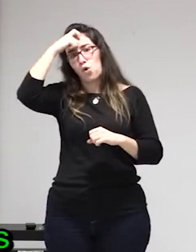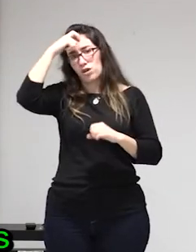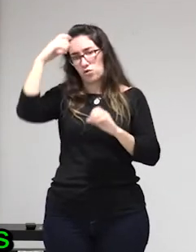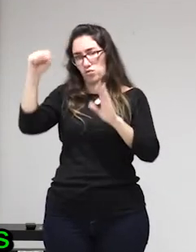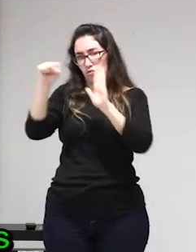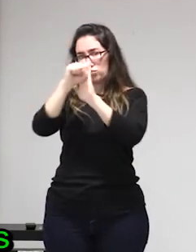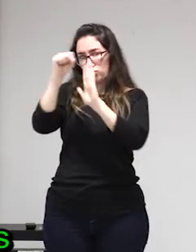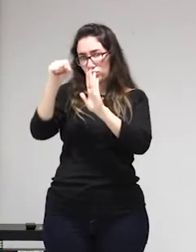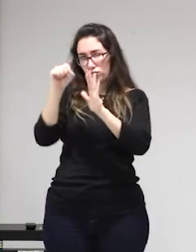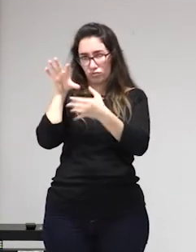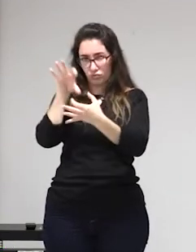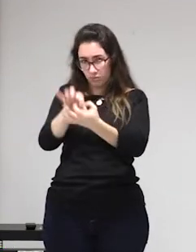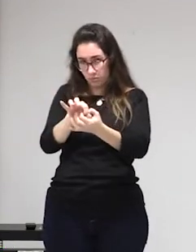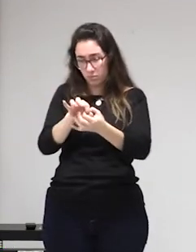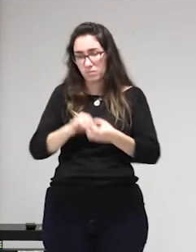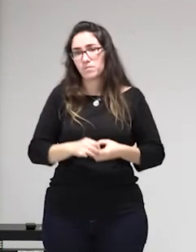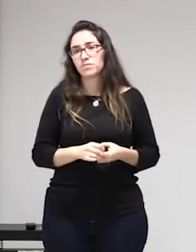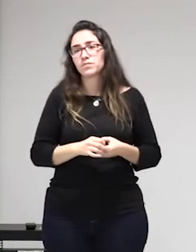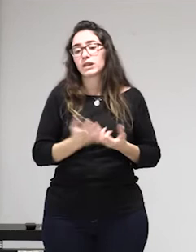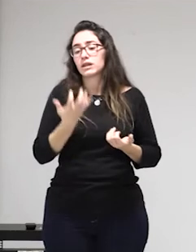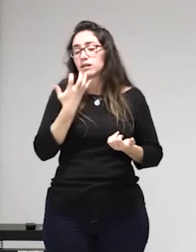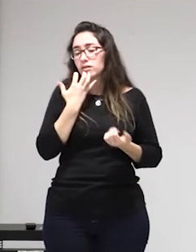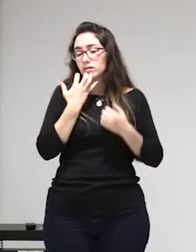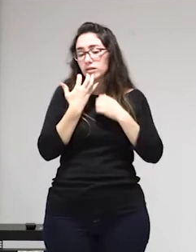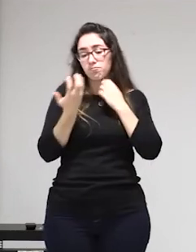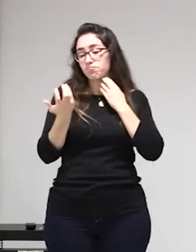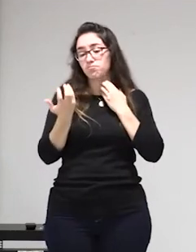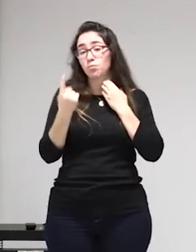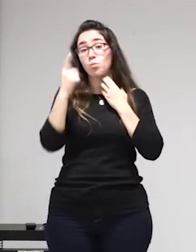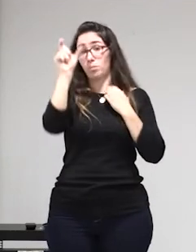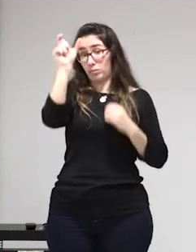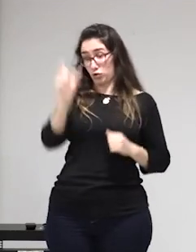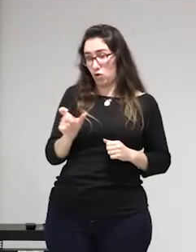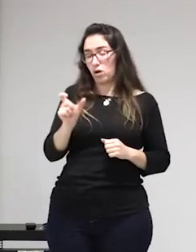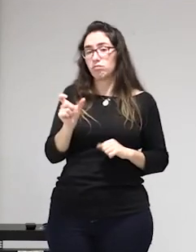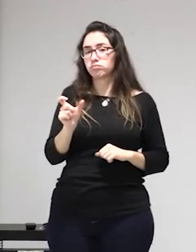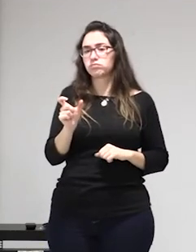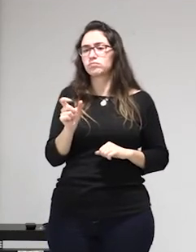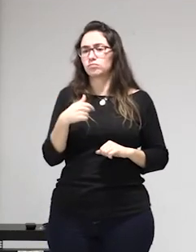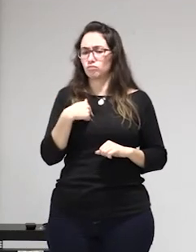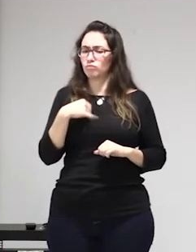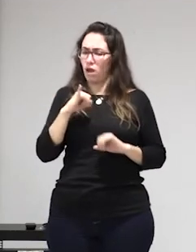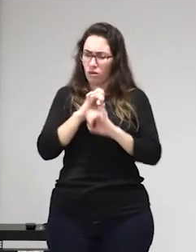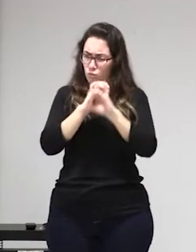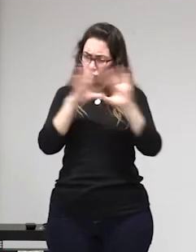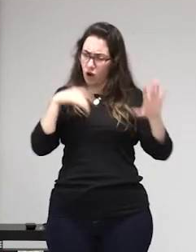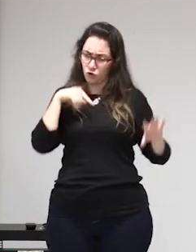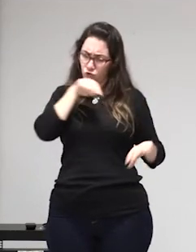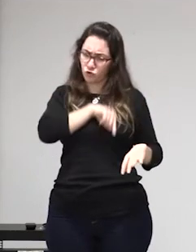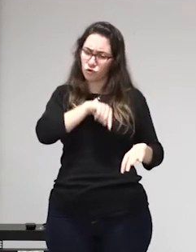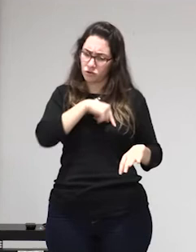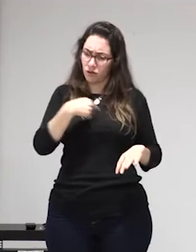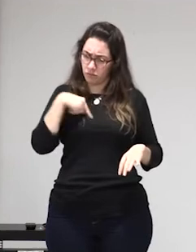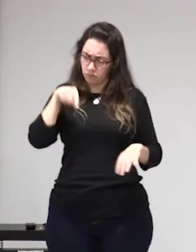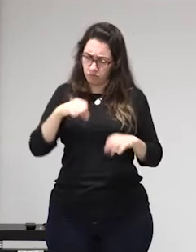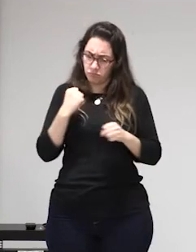prácticas sexuales que está dispuesta o no está dispuesta a hacer y repito y me reiteraré todas las veces que haga falta si